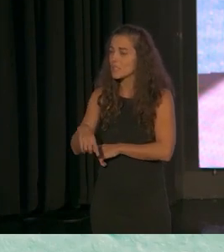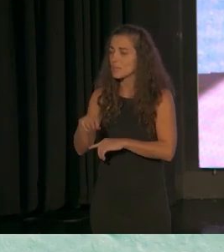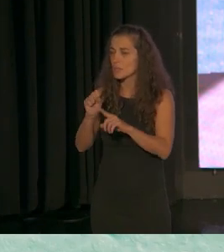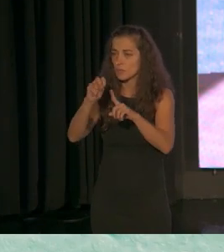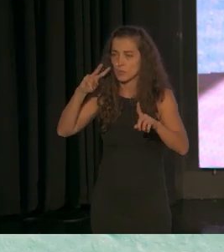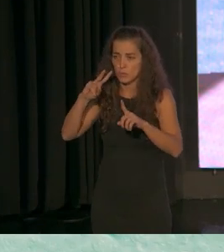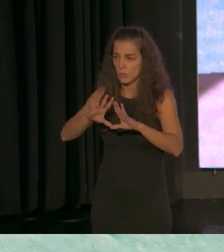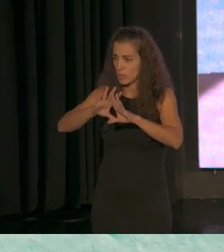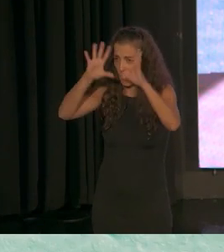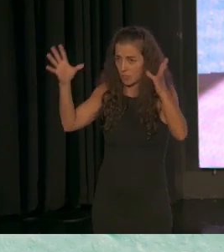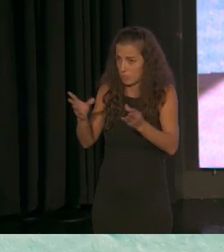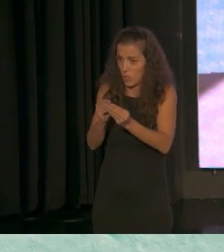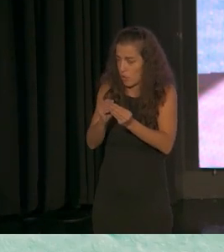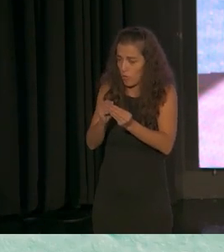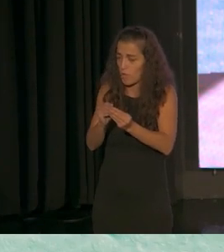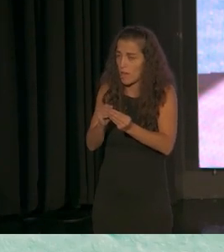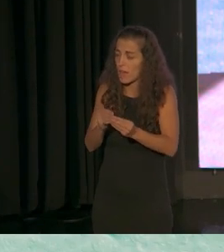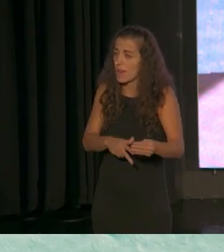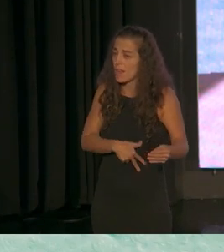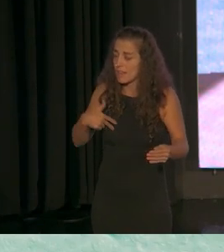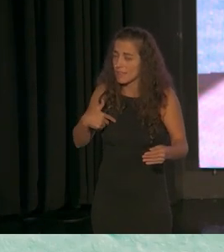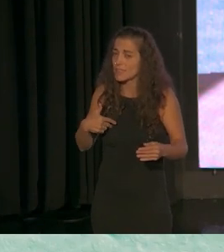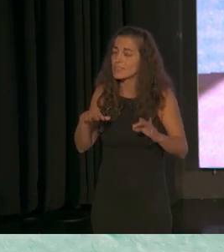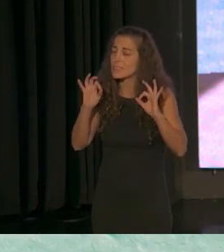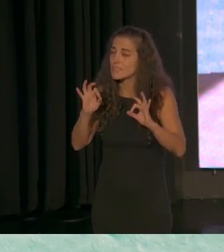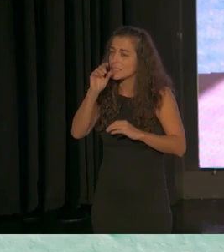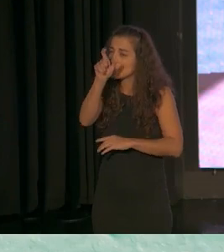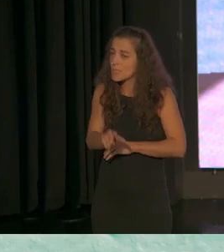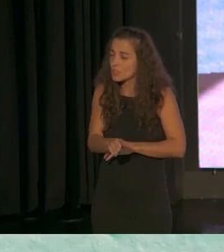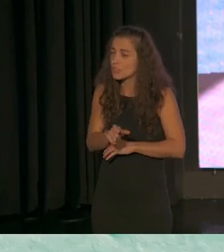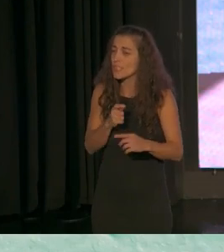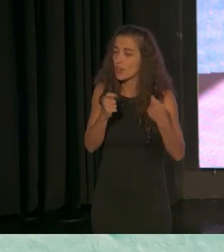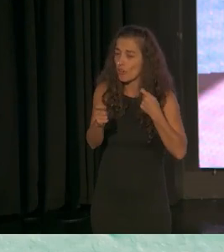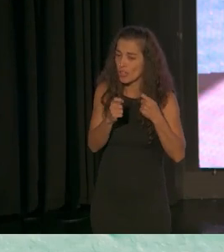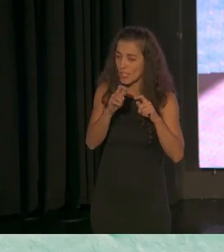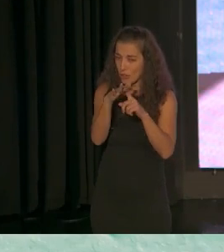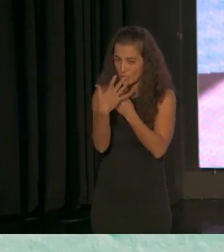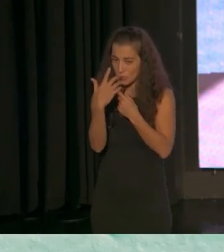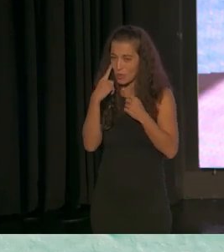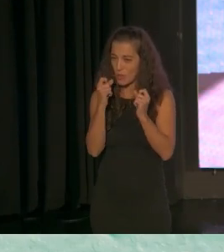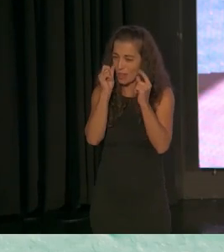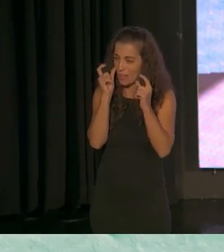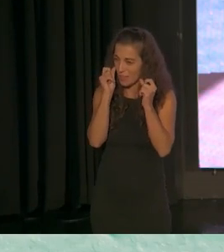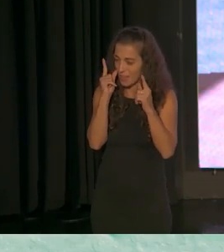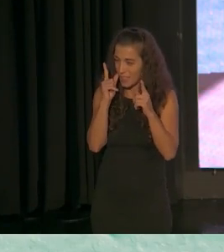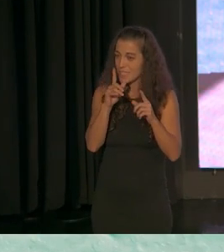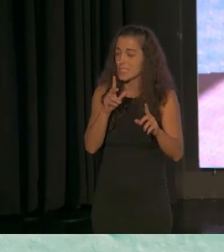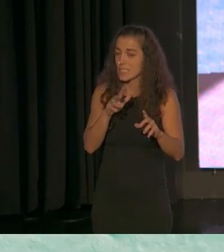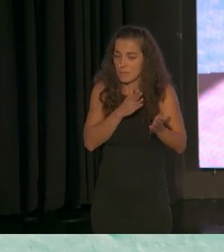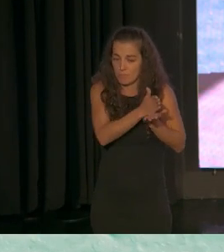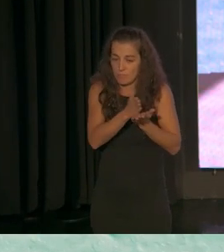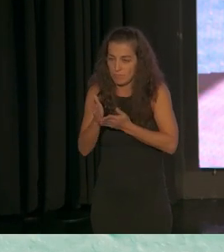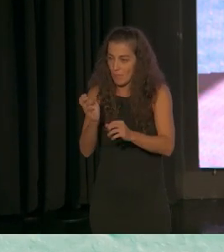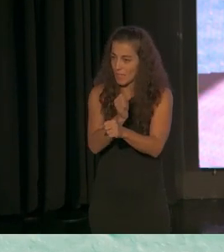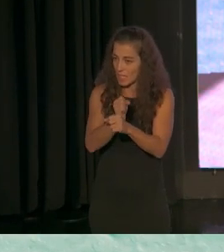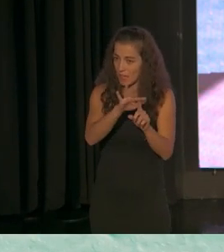amplia y comunitaria un cierto coordinador de caso que identifique objetivos de trabajo en los distintos contextos esto ayuda y ayuda a las familias y